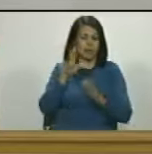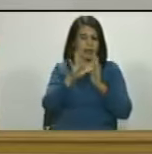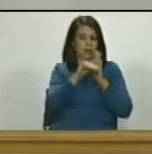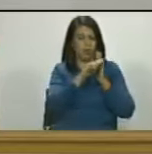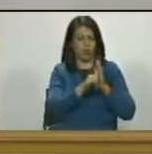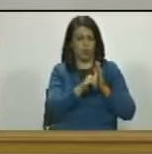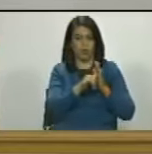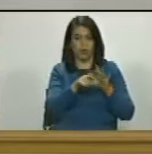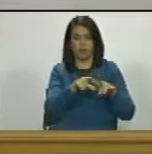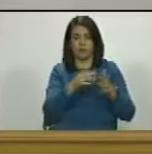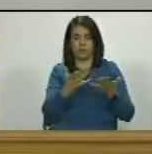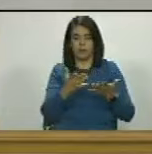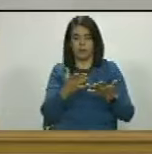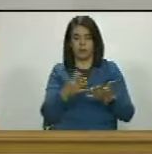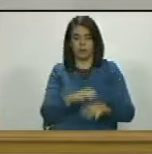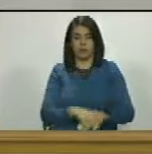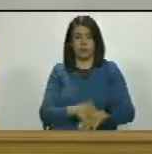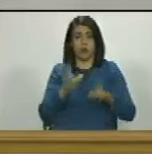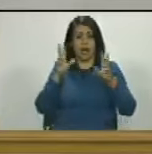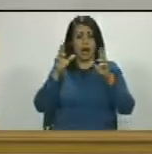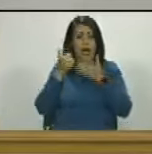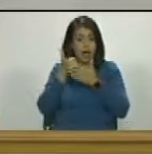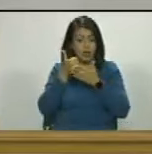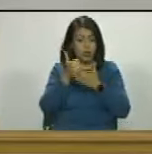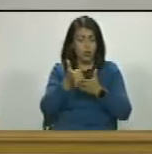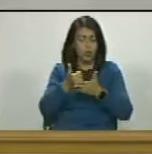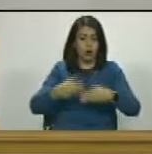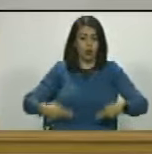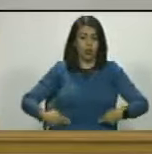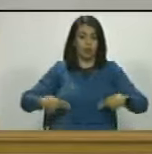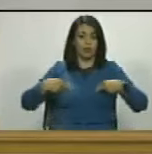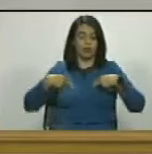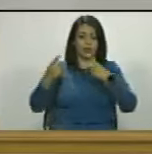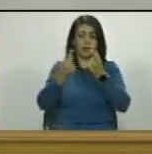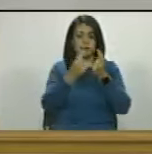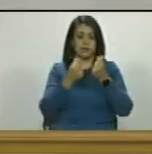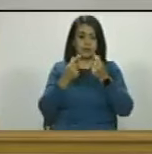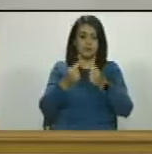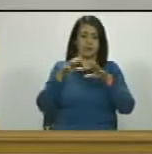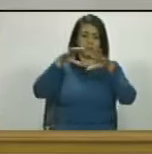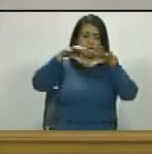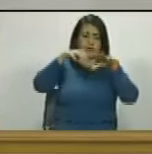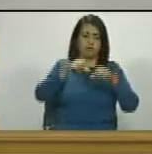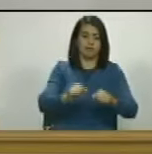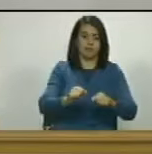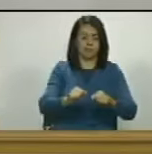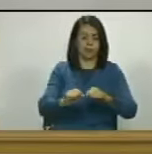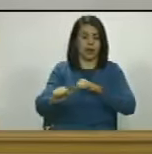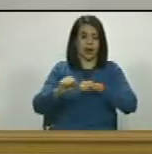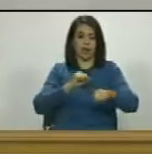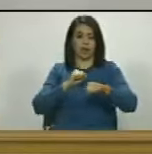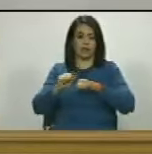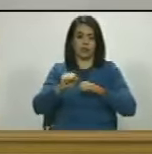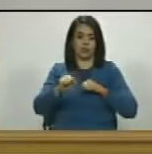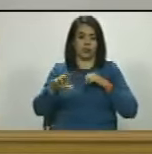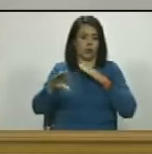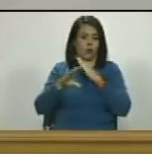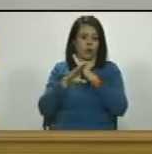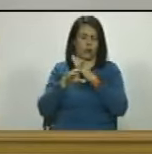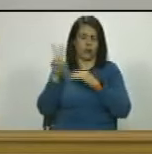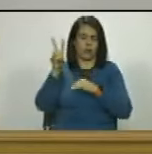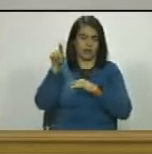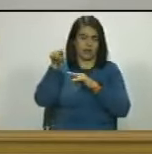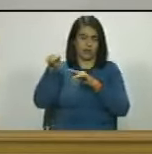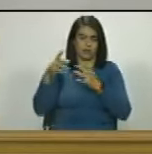robó los reales de las llamadas ayudas humanitarias para financiar la invasión y las acciones agresivas contra